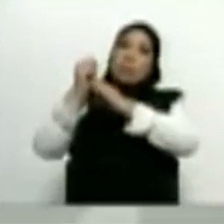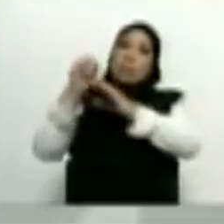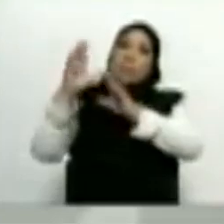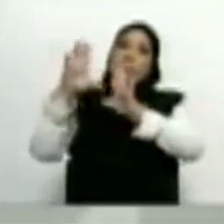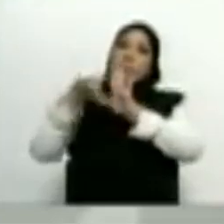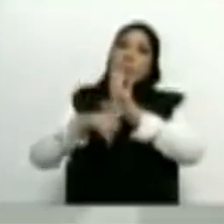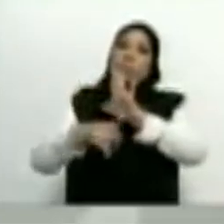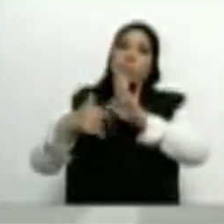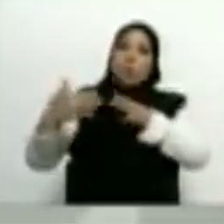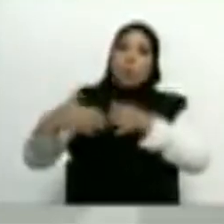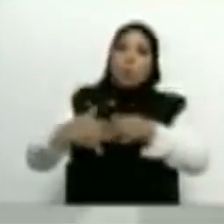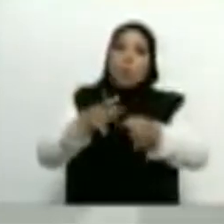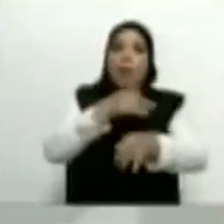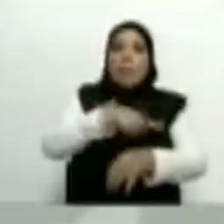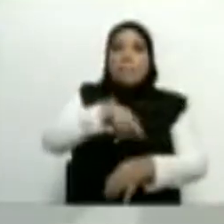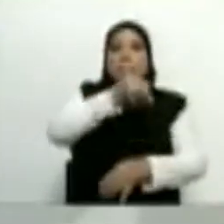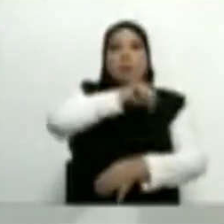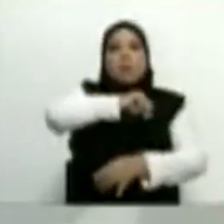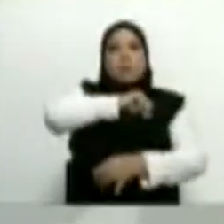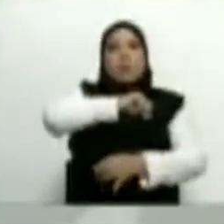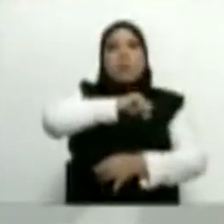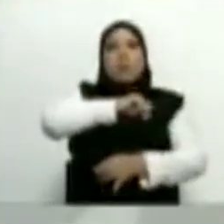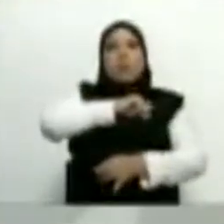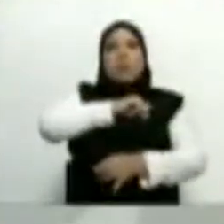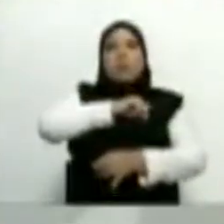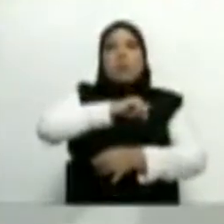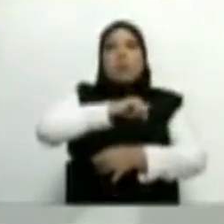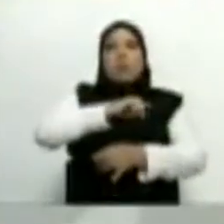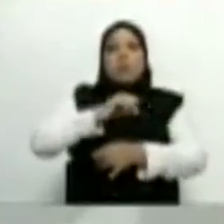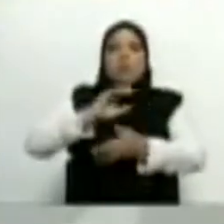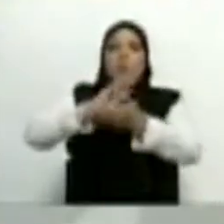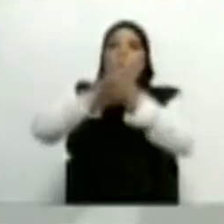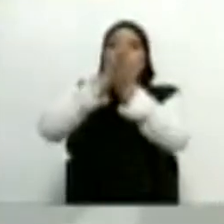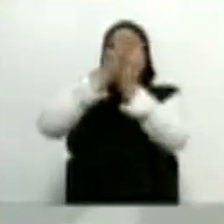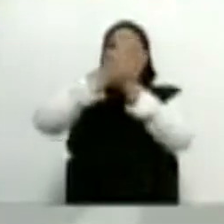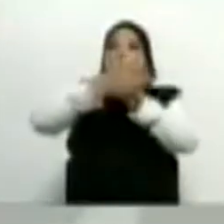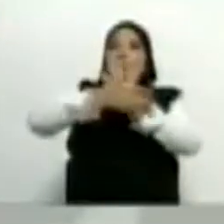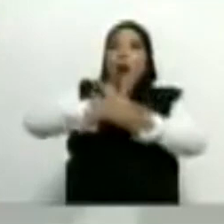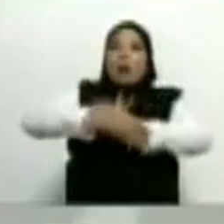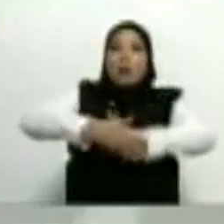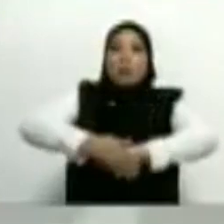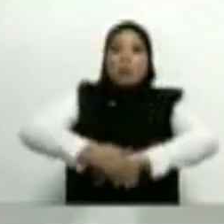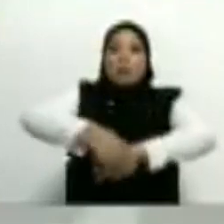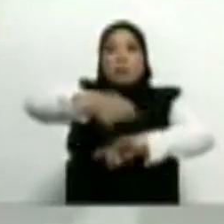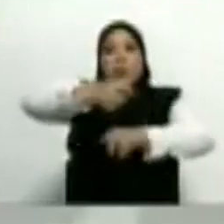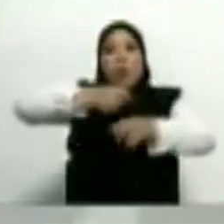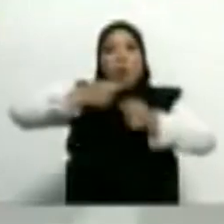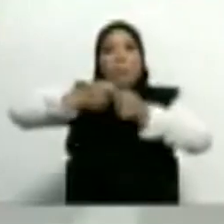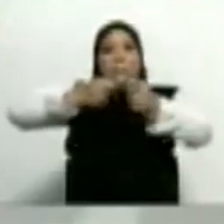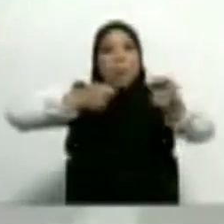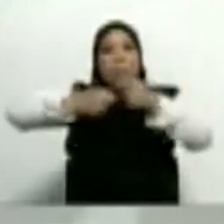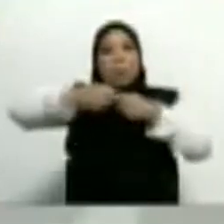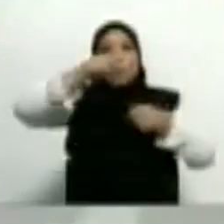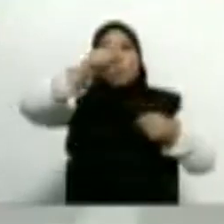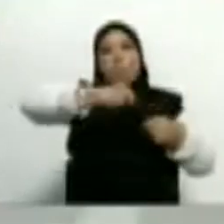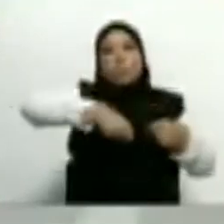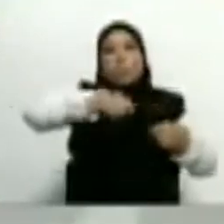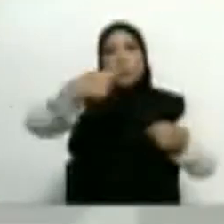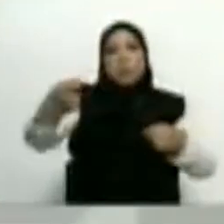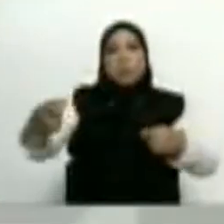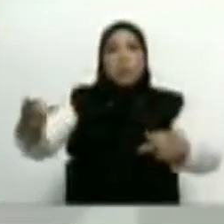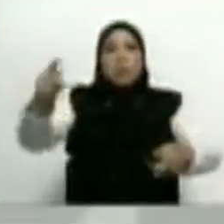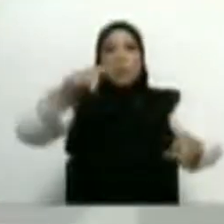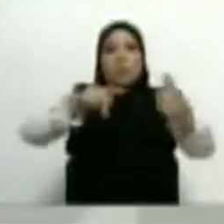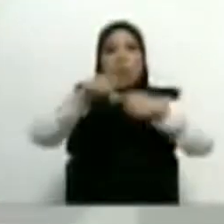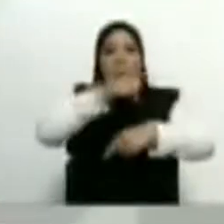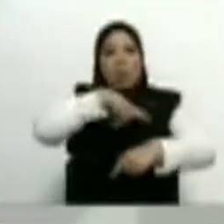los barcos españoles, los acabaron a espada, a machete y a plomo. Brincaron de los barcos